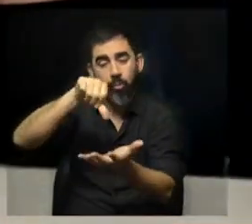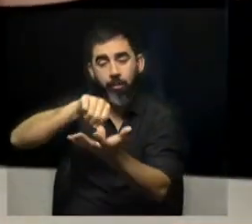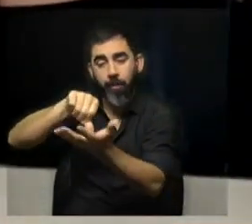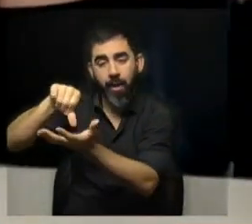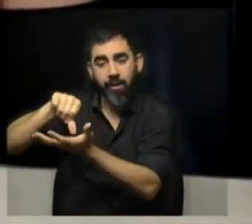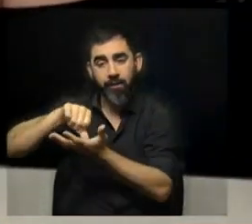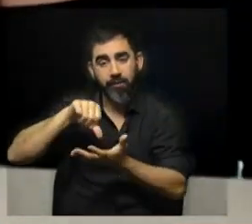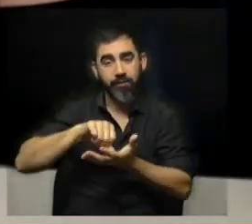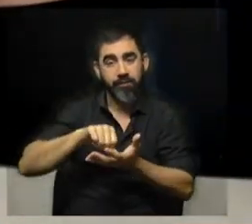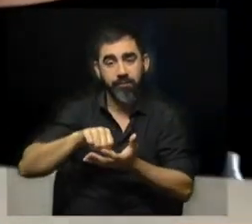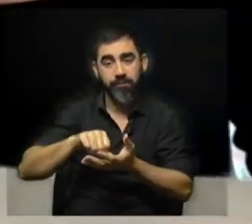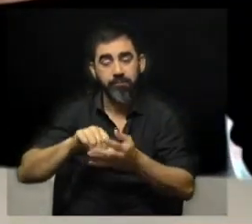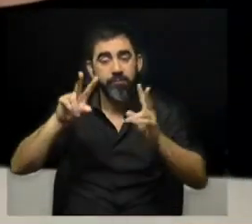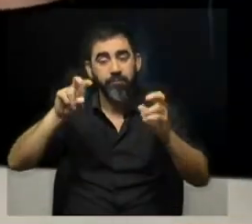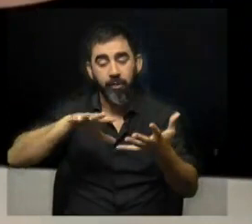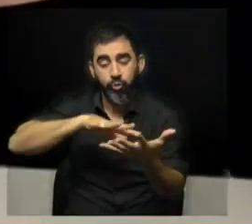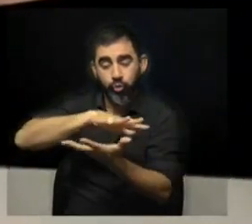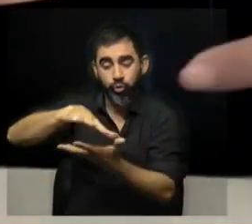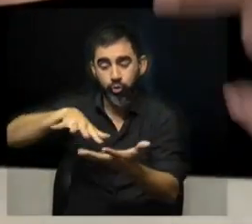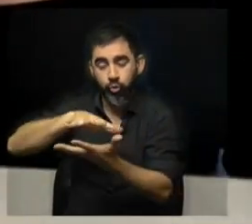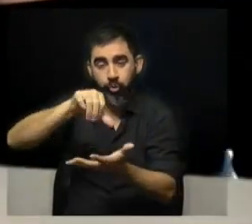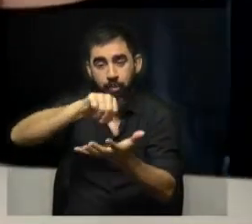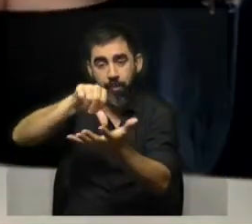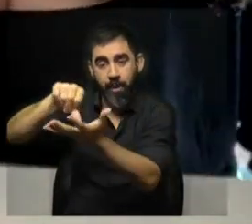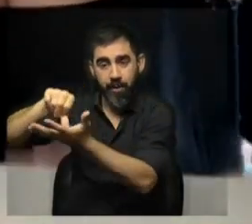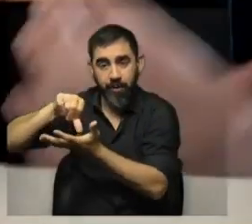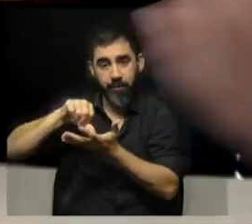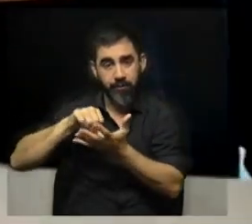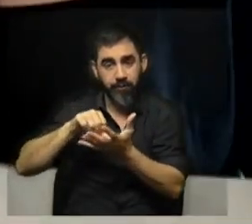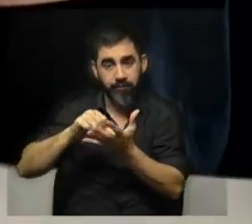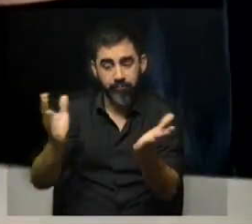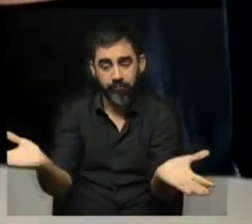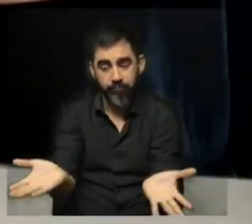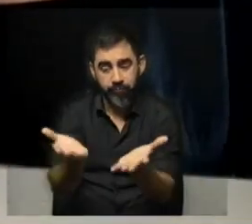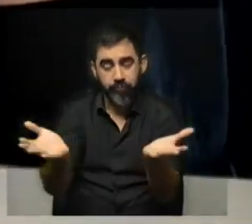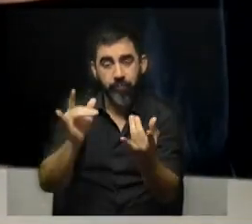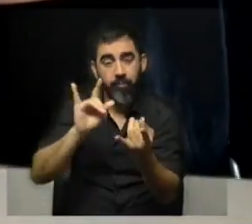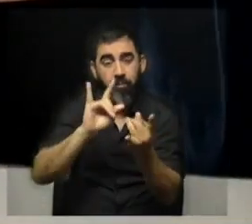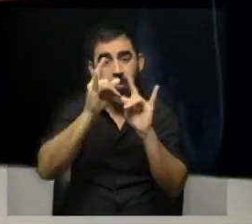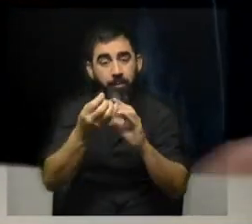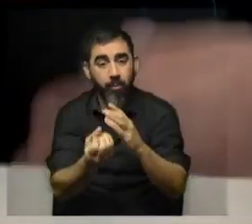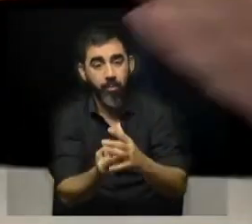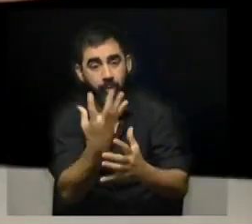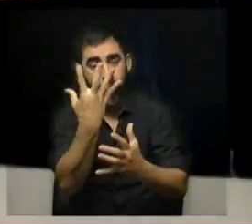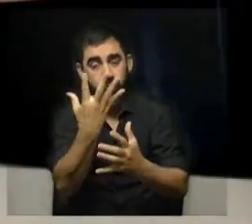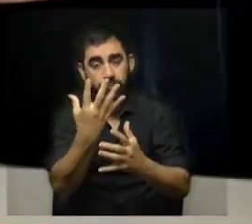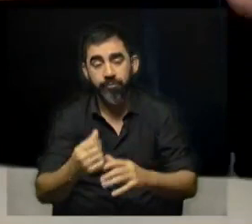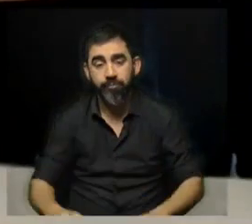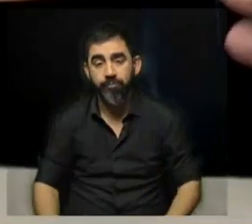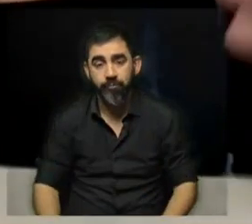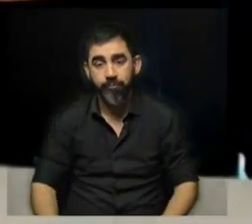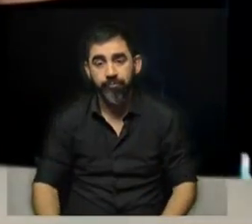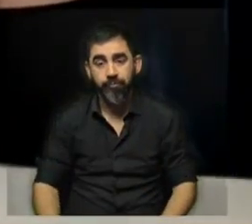también pensar en marcos regionales que puedan impulsarse desde el Parlamento del Mercosur para tratar de